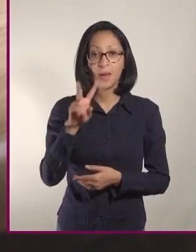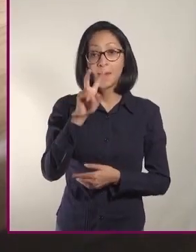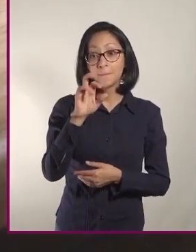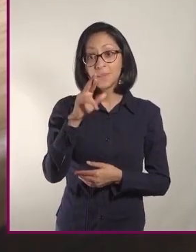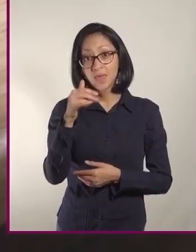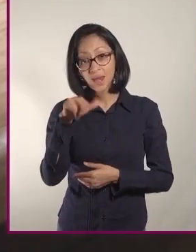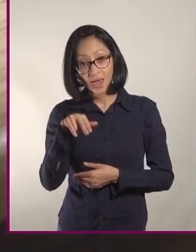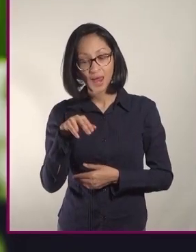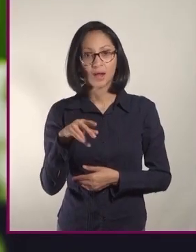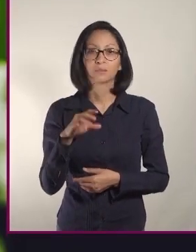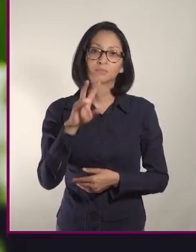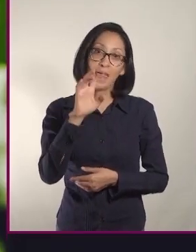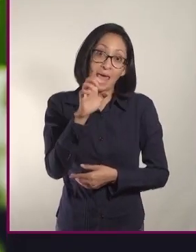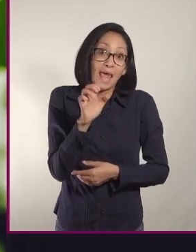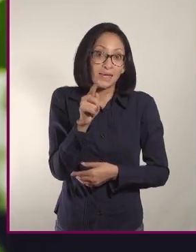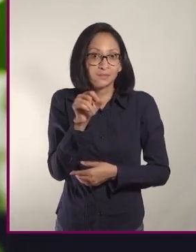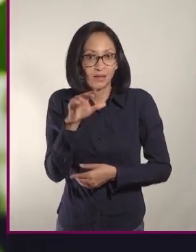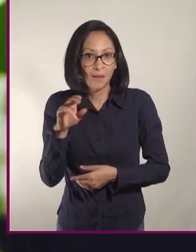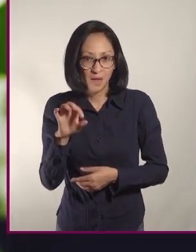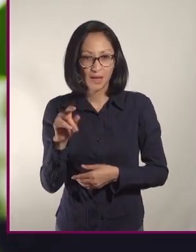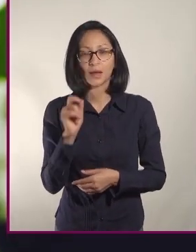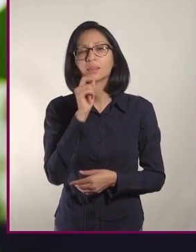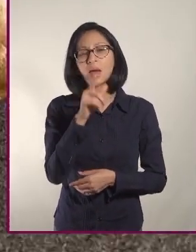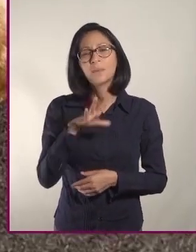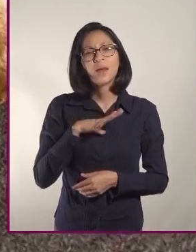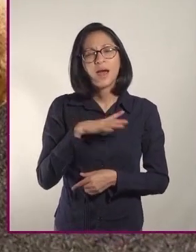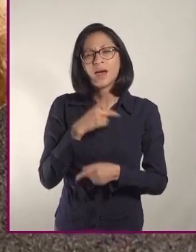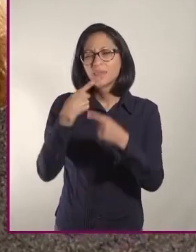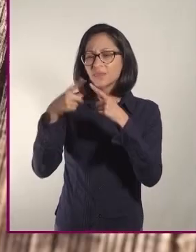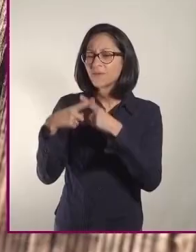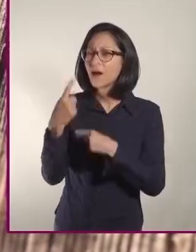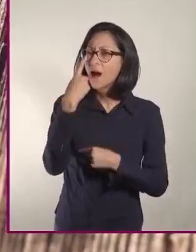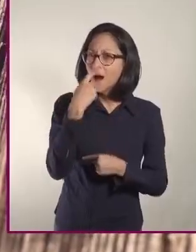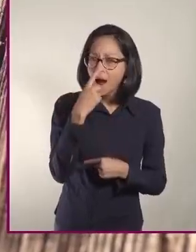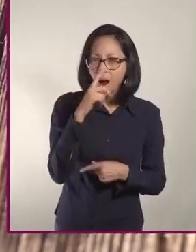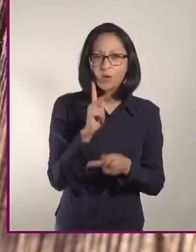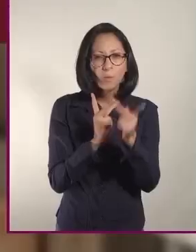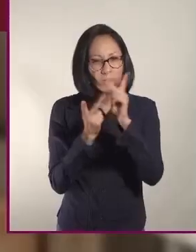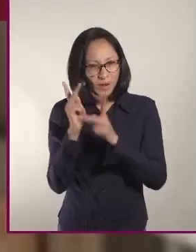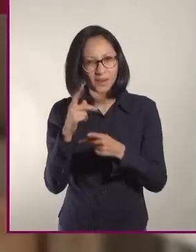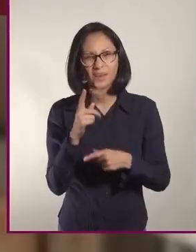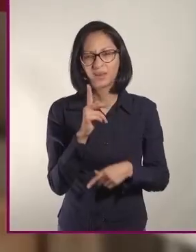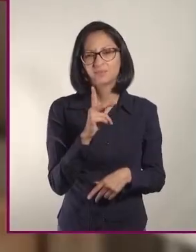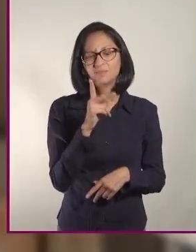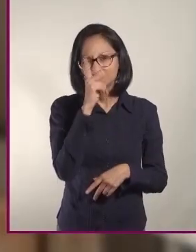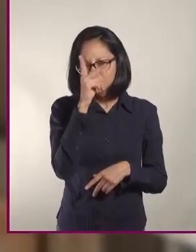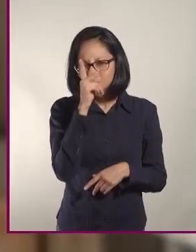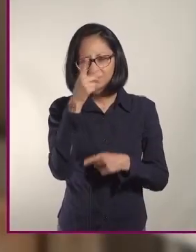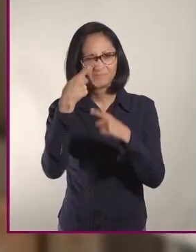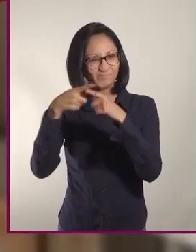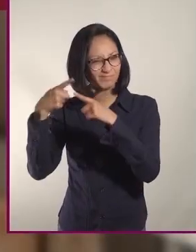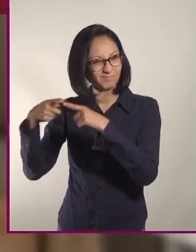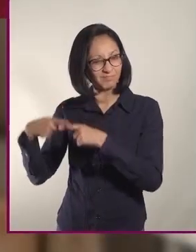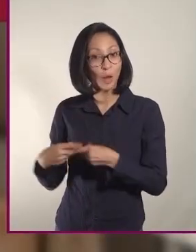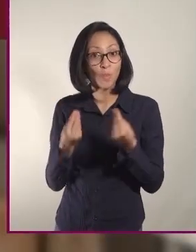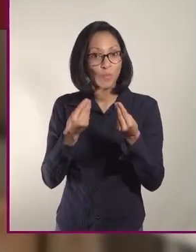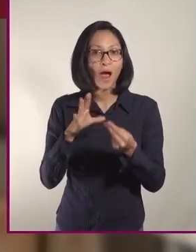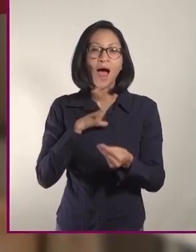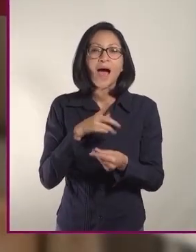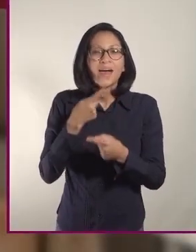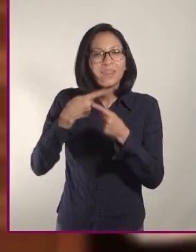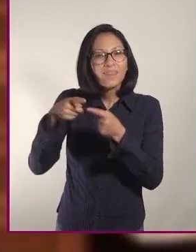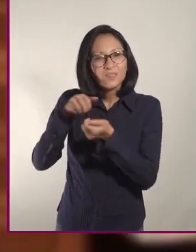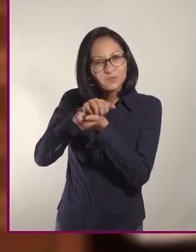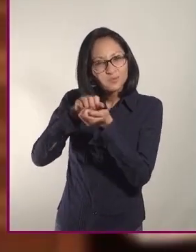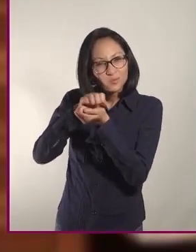ajo, cebolla, hierbas aromáticas como el cilantro, jengibre o laurel. Además de una gran variedad de especias.